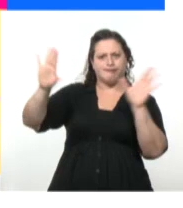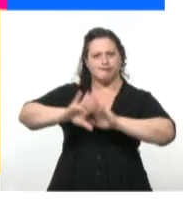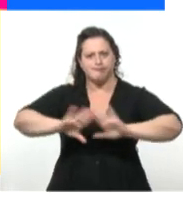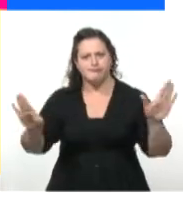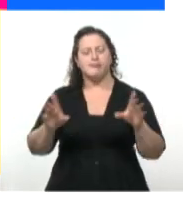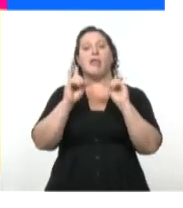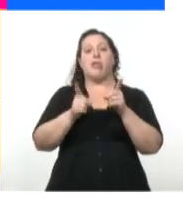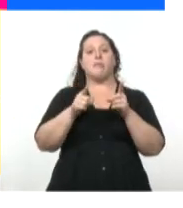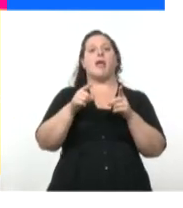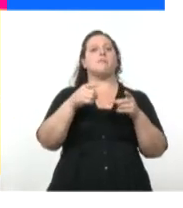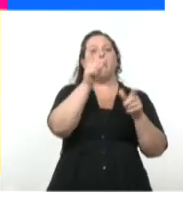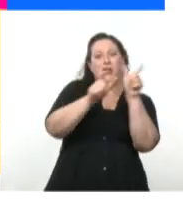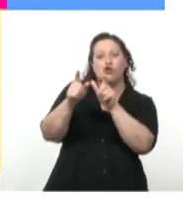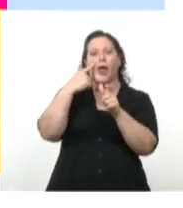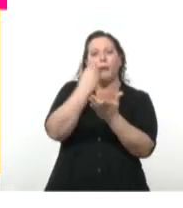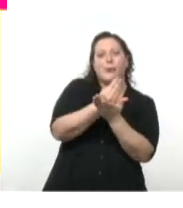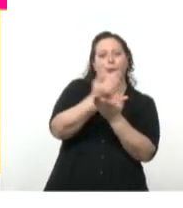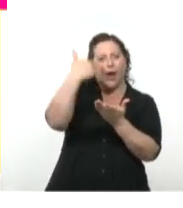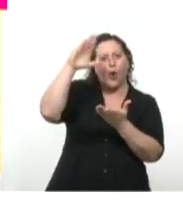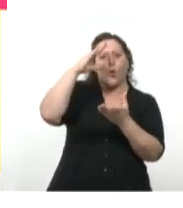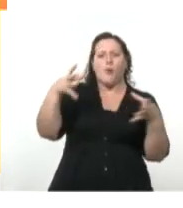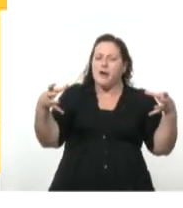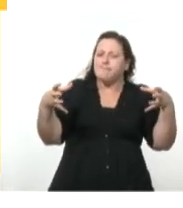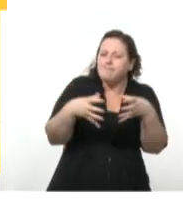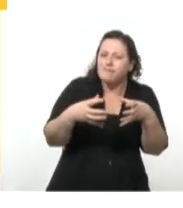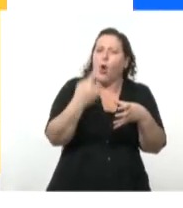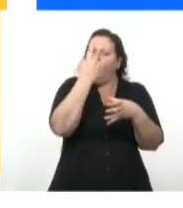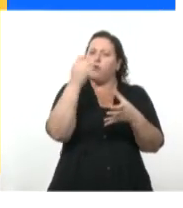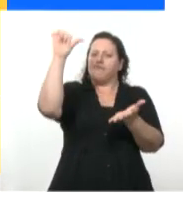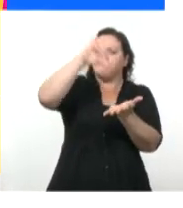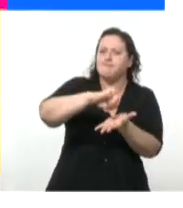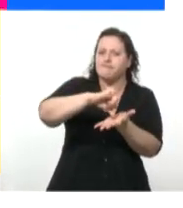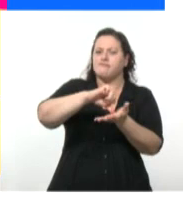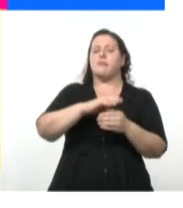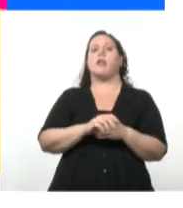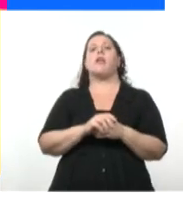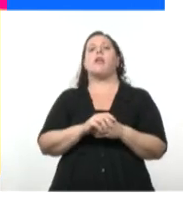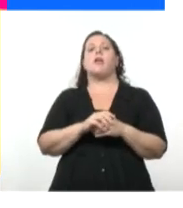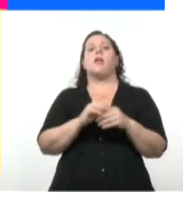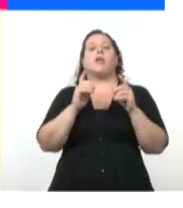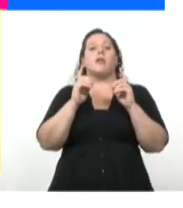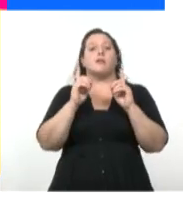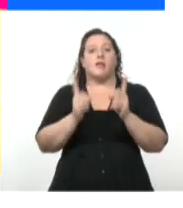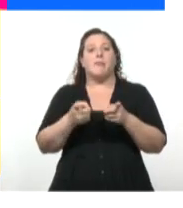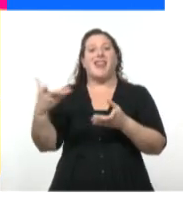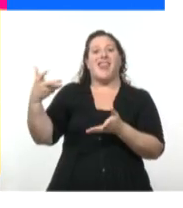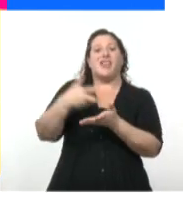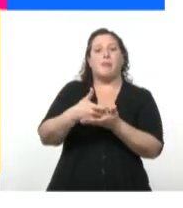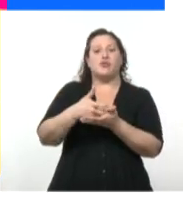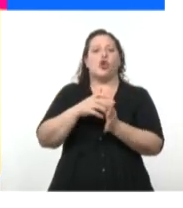república y paralizar el expansionismo estadounidense que ya invierte millones en el azúcar, el tabaco y la minería cubana.